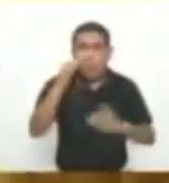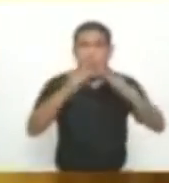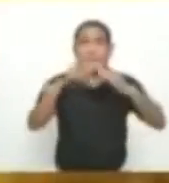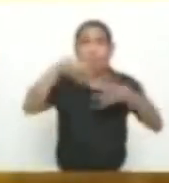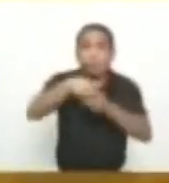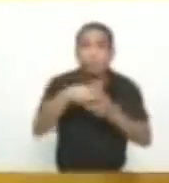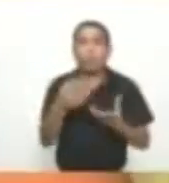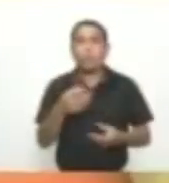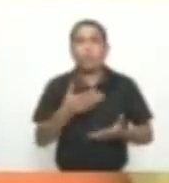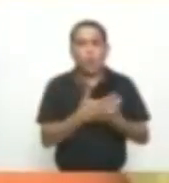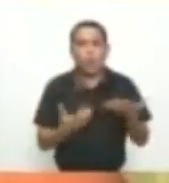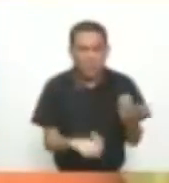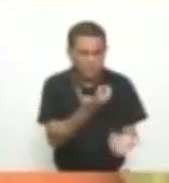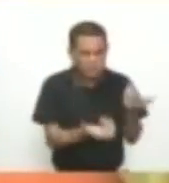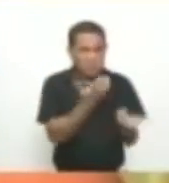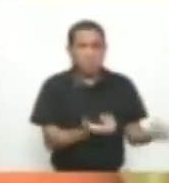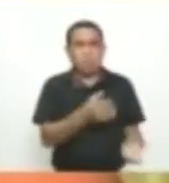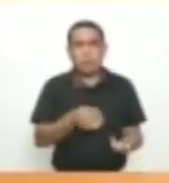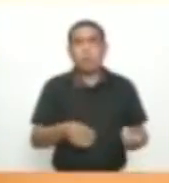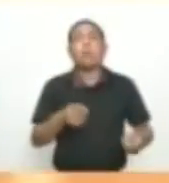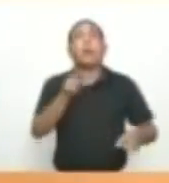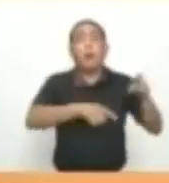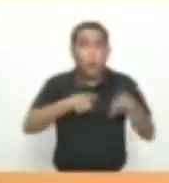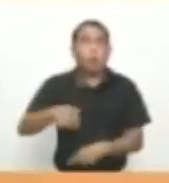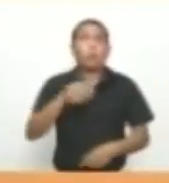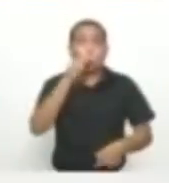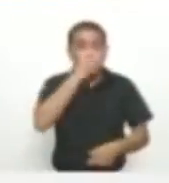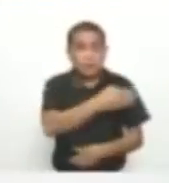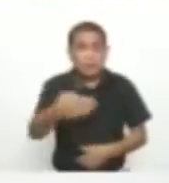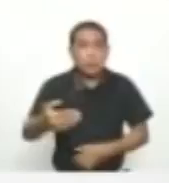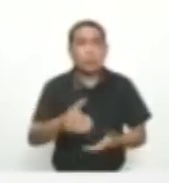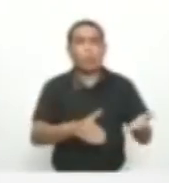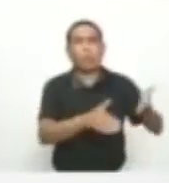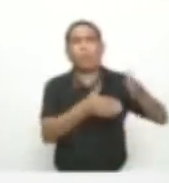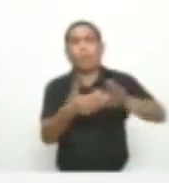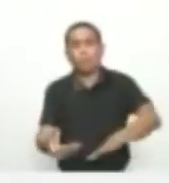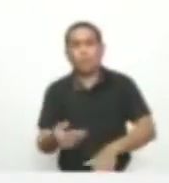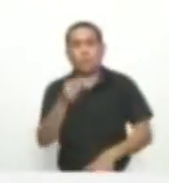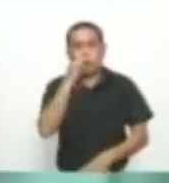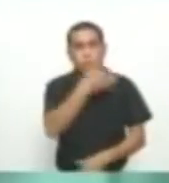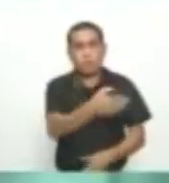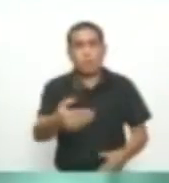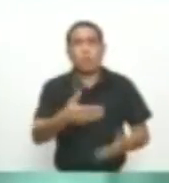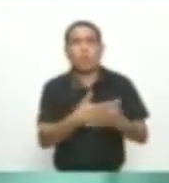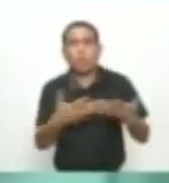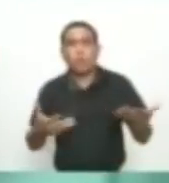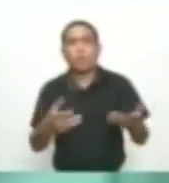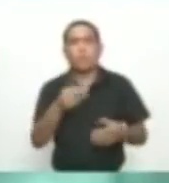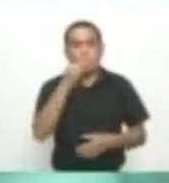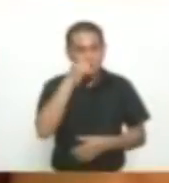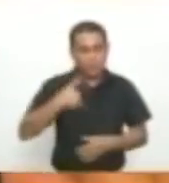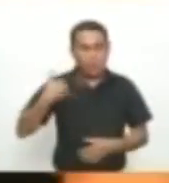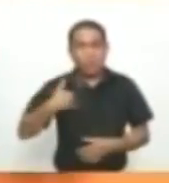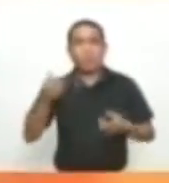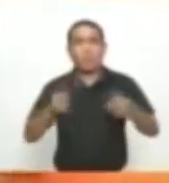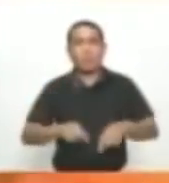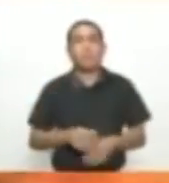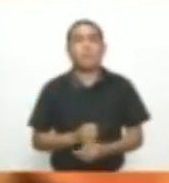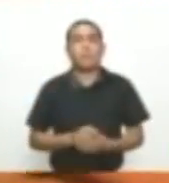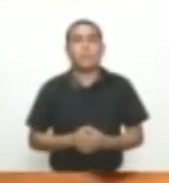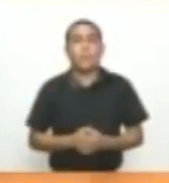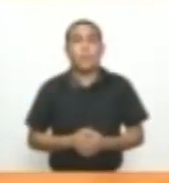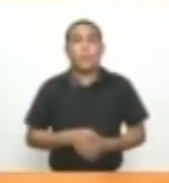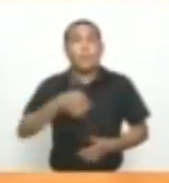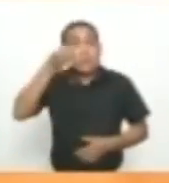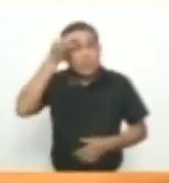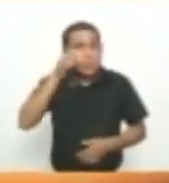lesiones Con líquidos hirvientes Son la tercera causa De muerte En niños Niñas y adolescentes Después de la inmersión O asfixia Aunque no hay